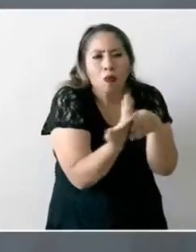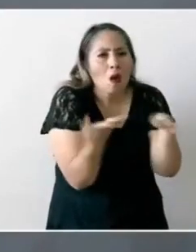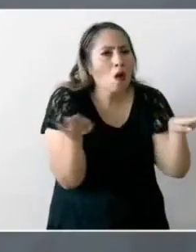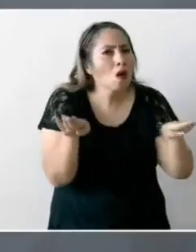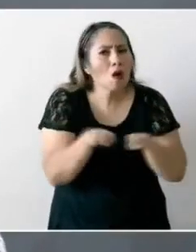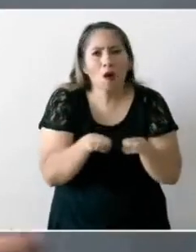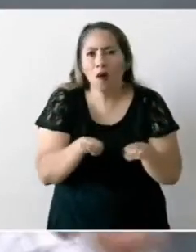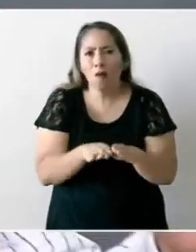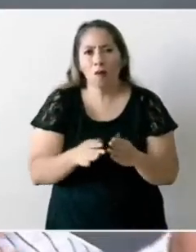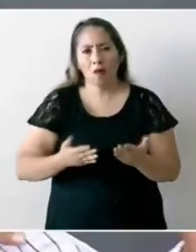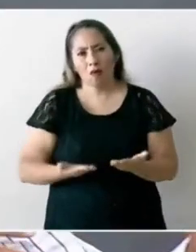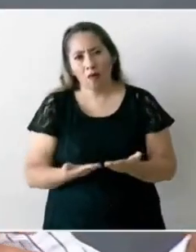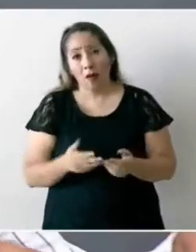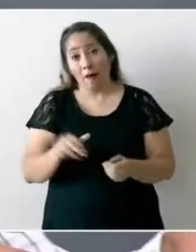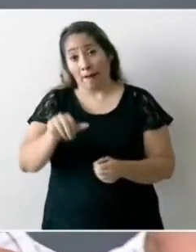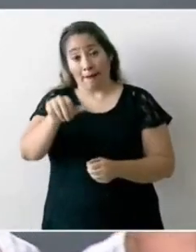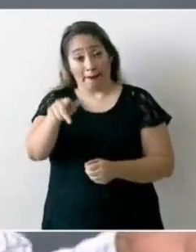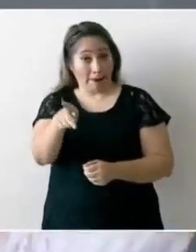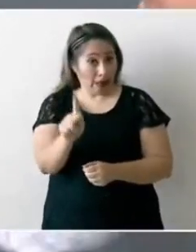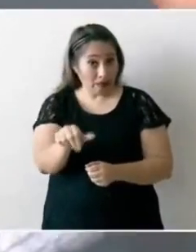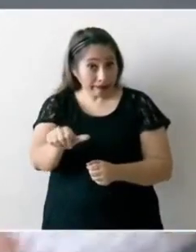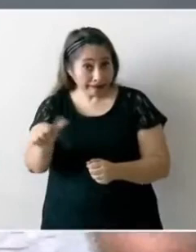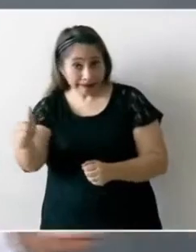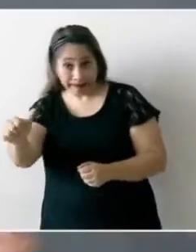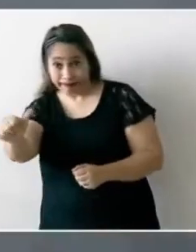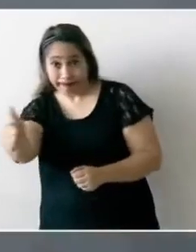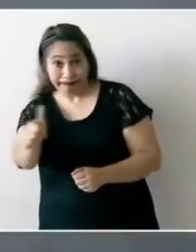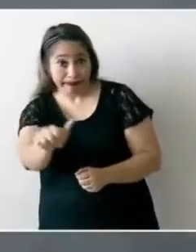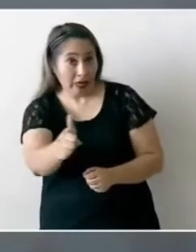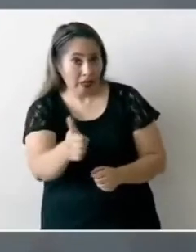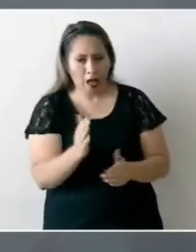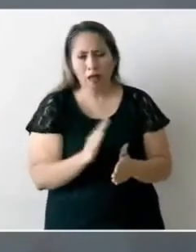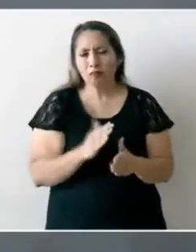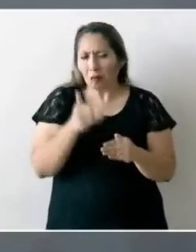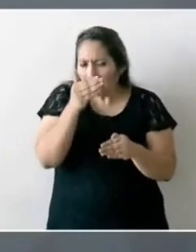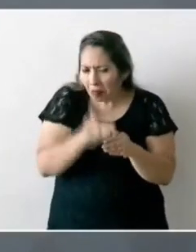Pero sí otras las tenemos que terminar.